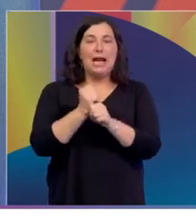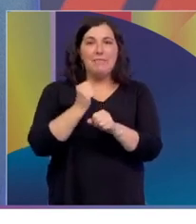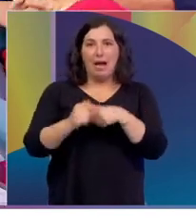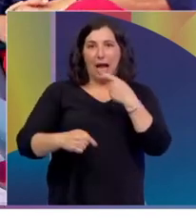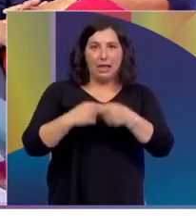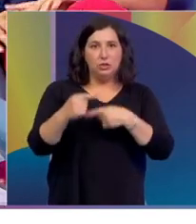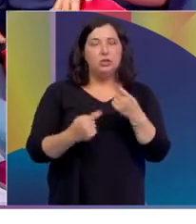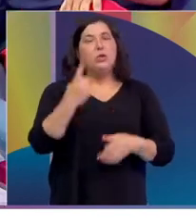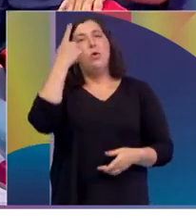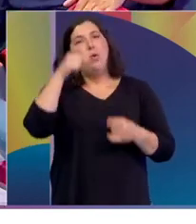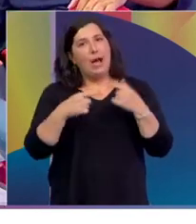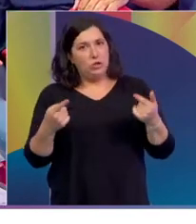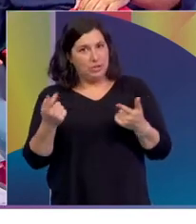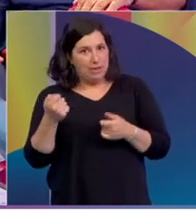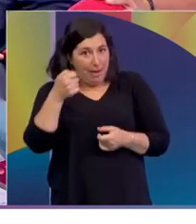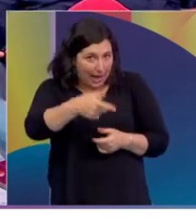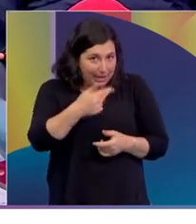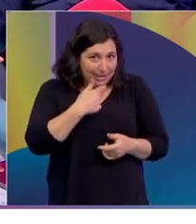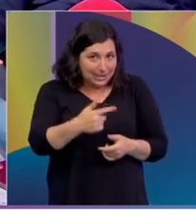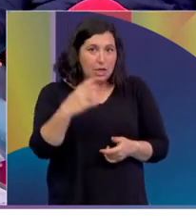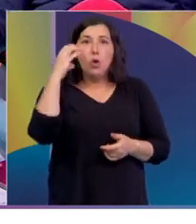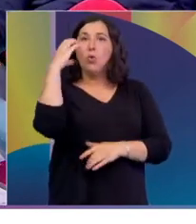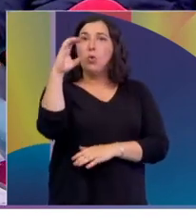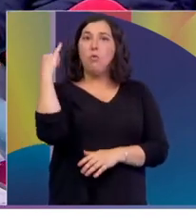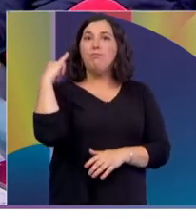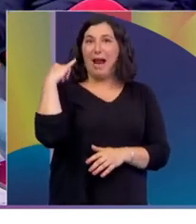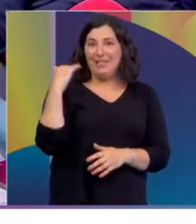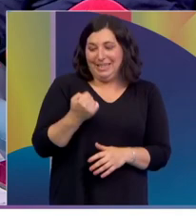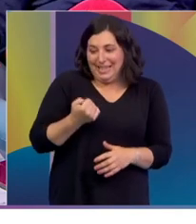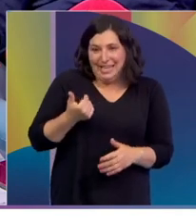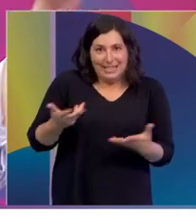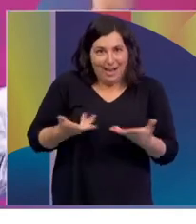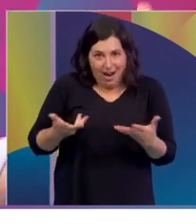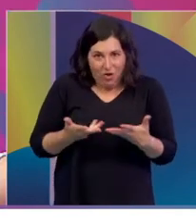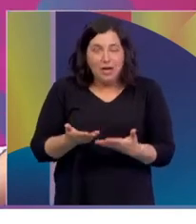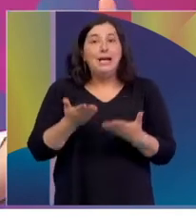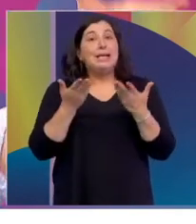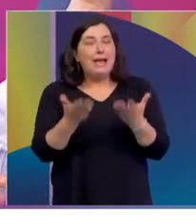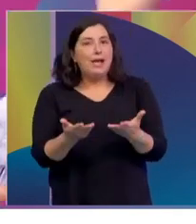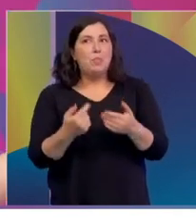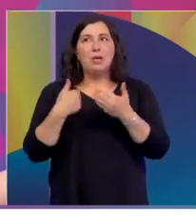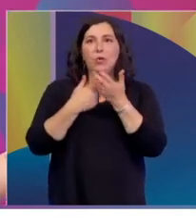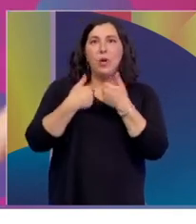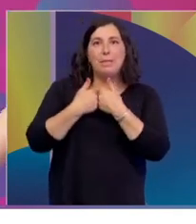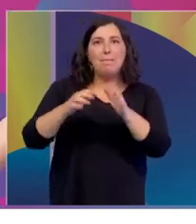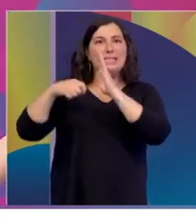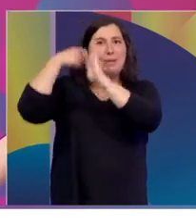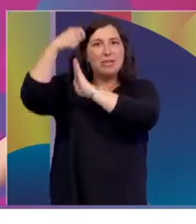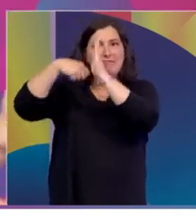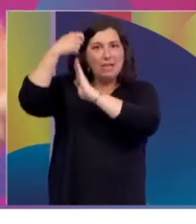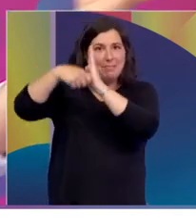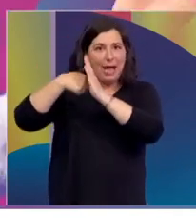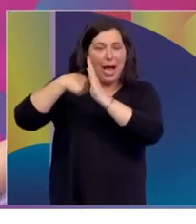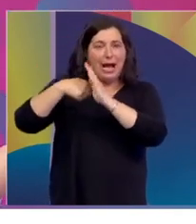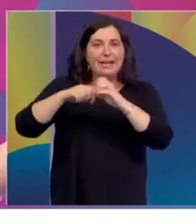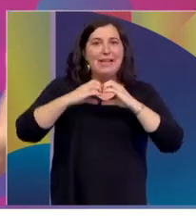agregar que lo del Club Malvin surgió recién, que es algo muy lindo y es una historia linda porque en realidad cuando empezamos a filmar destacados, Gaby se había quedado sin lugar. De